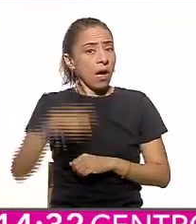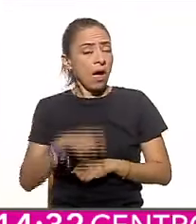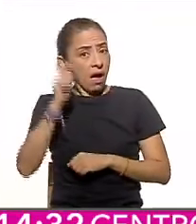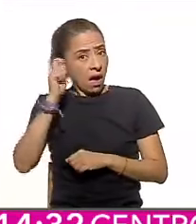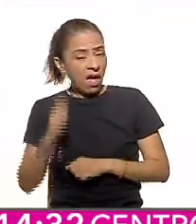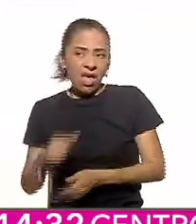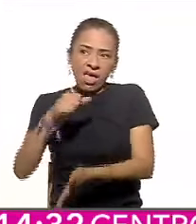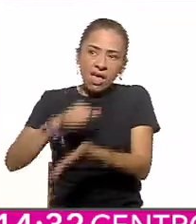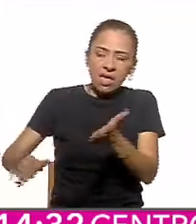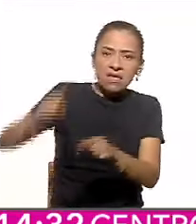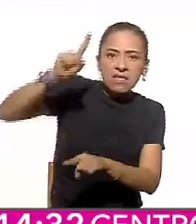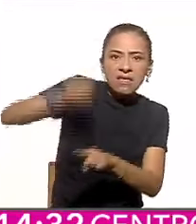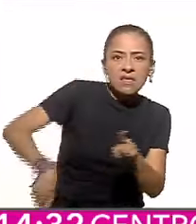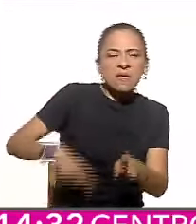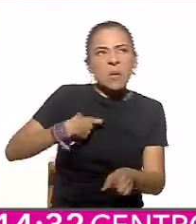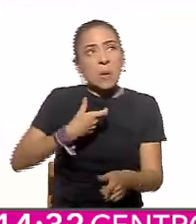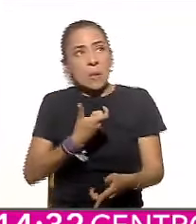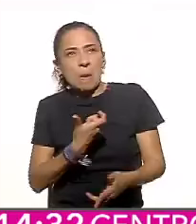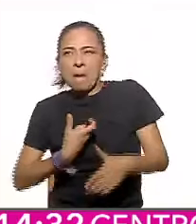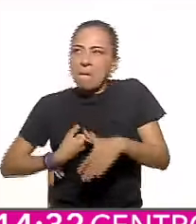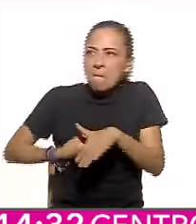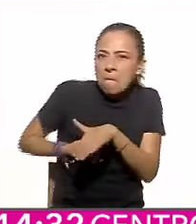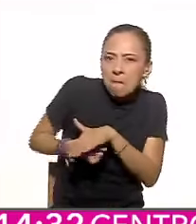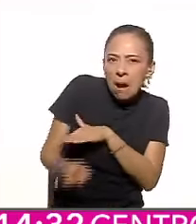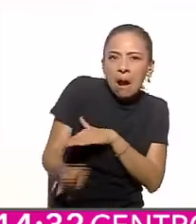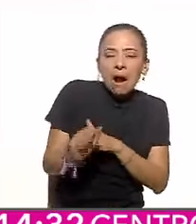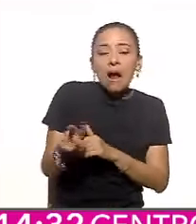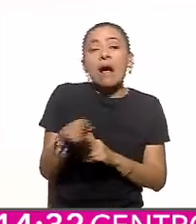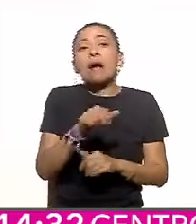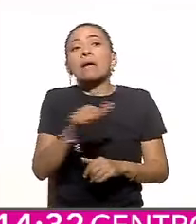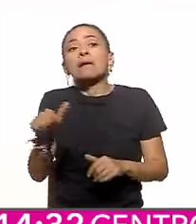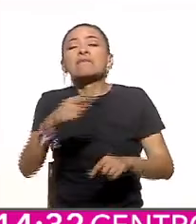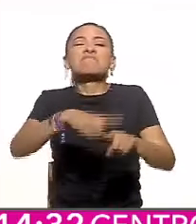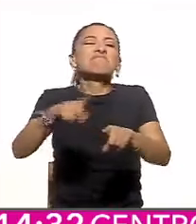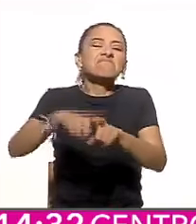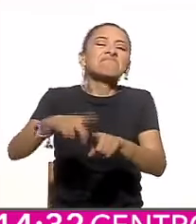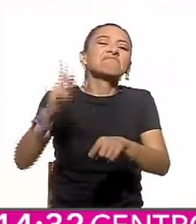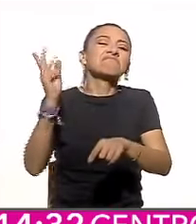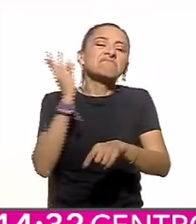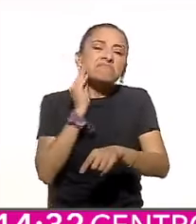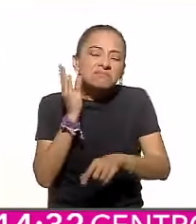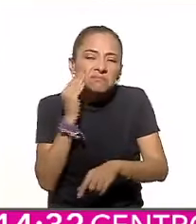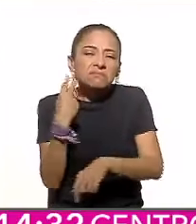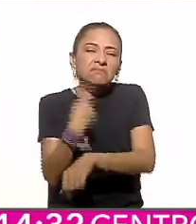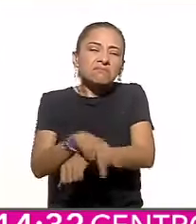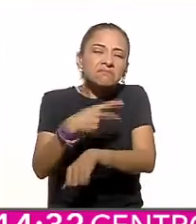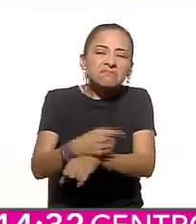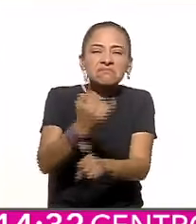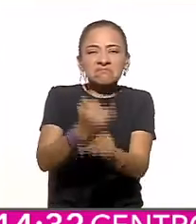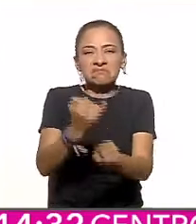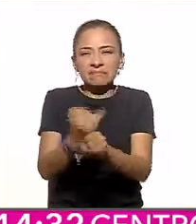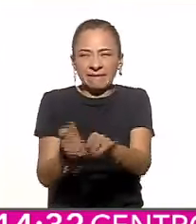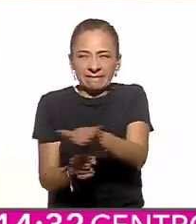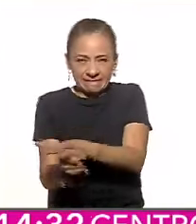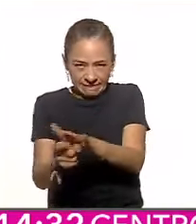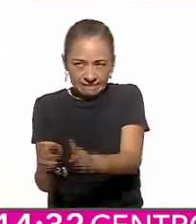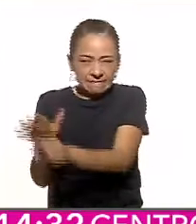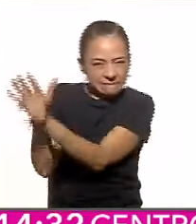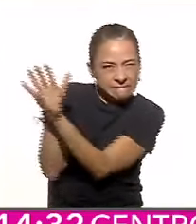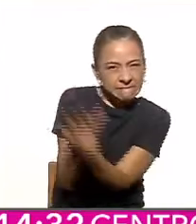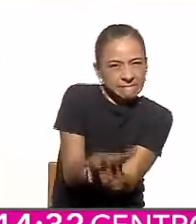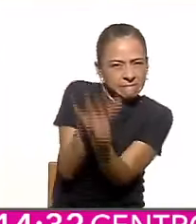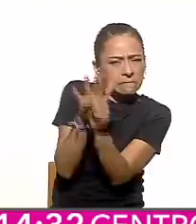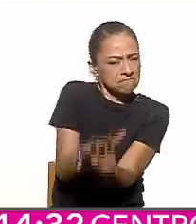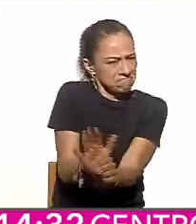que no presiona a medios ni a periodistas, pero que no cae ante las mentiras, no se doblega ante las